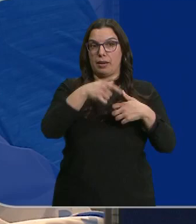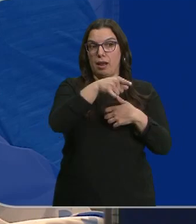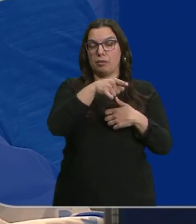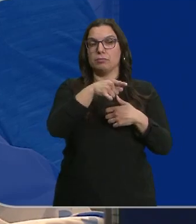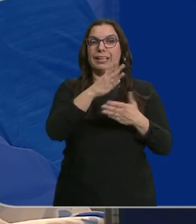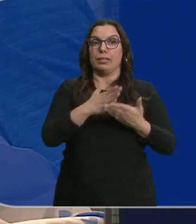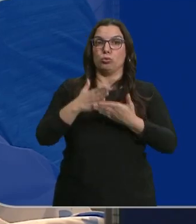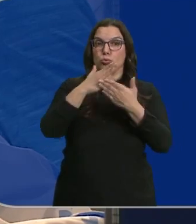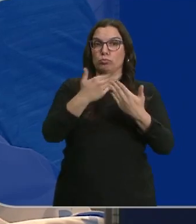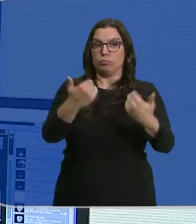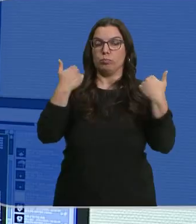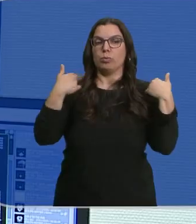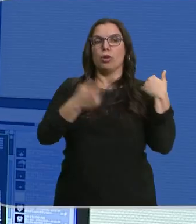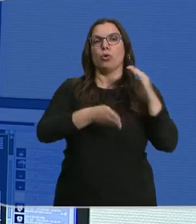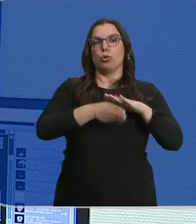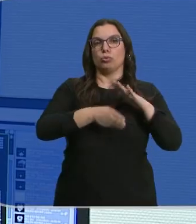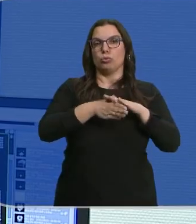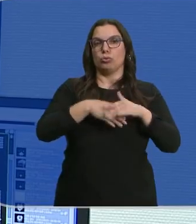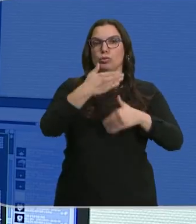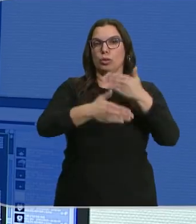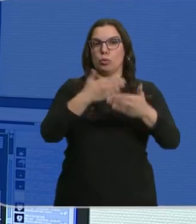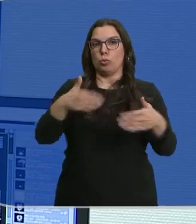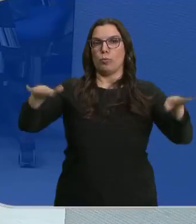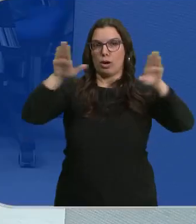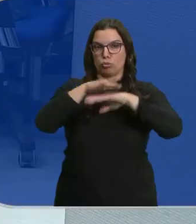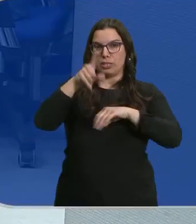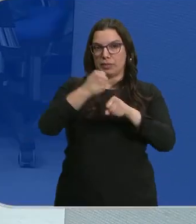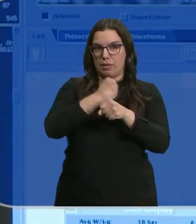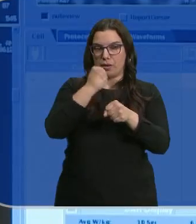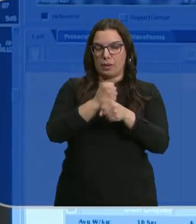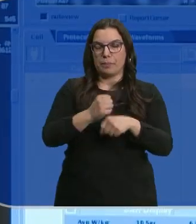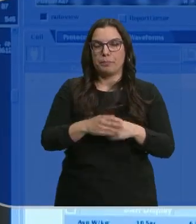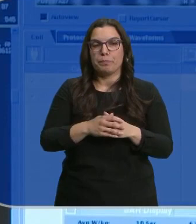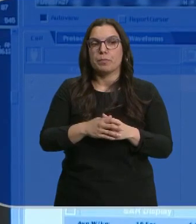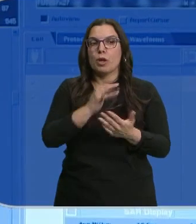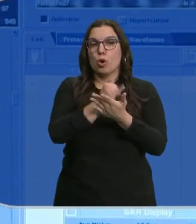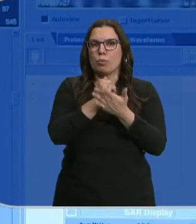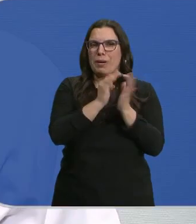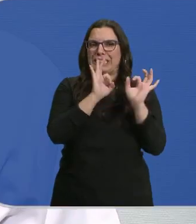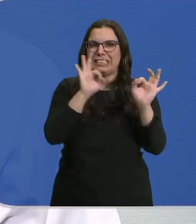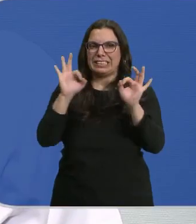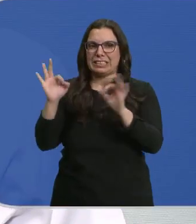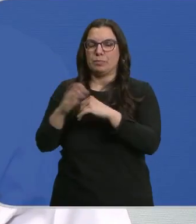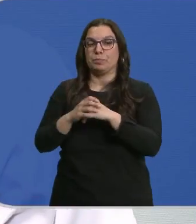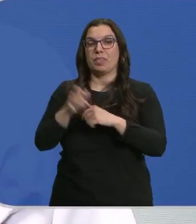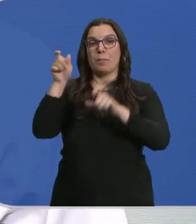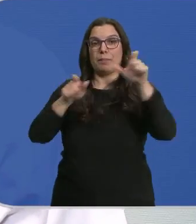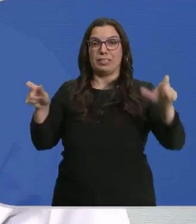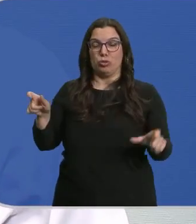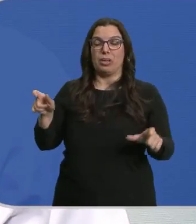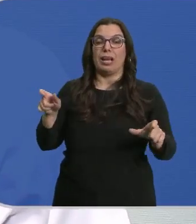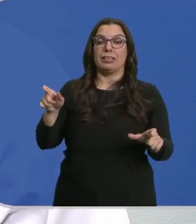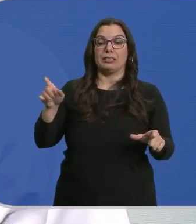este tipo de estudios, pues que continúe durante el turno de noche. En unas pruebas muy específicas. Los pacientes que